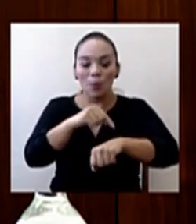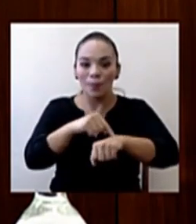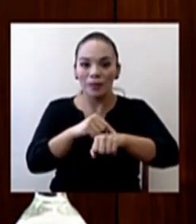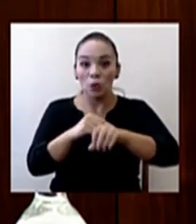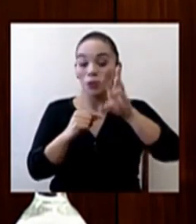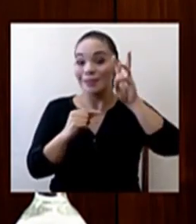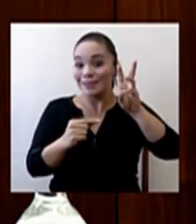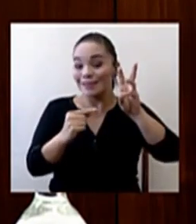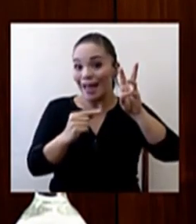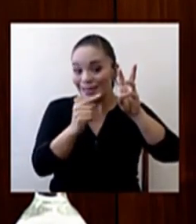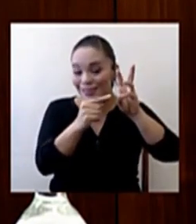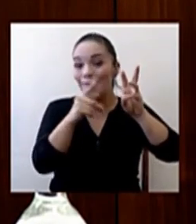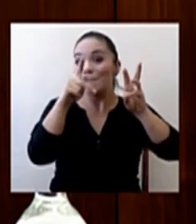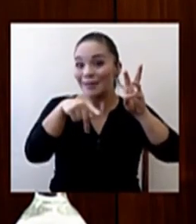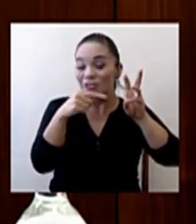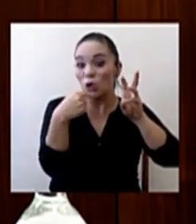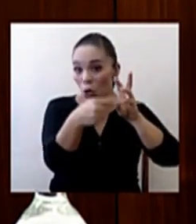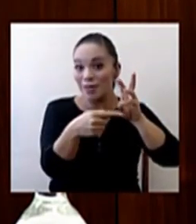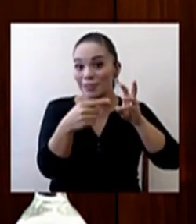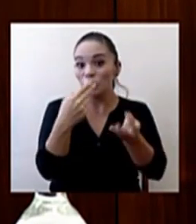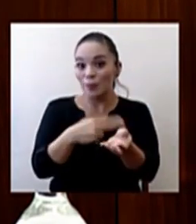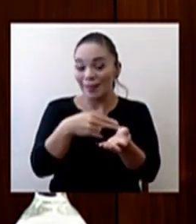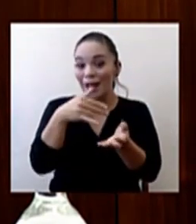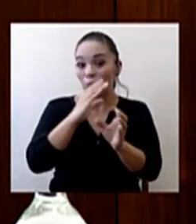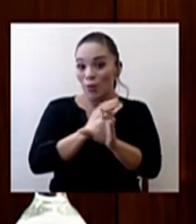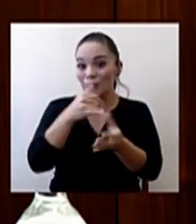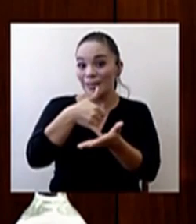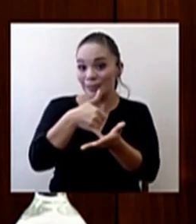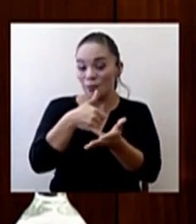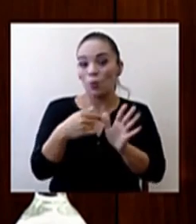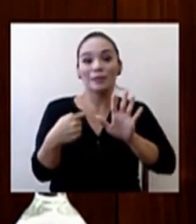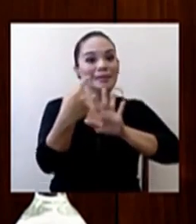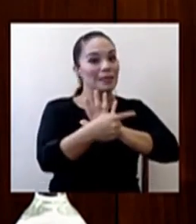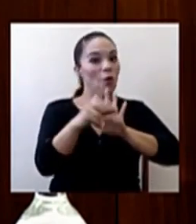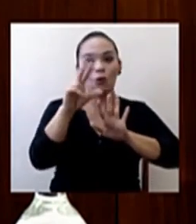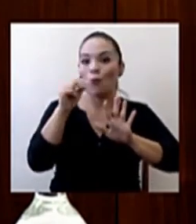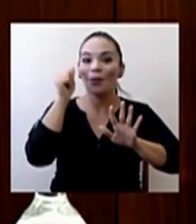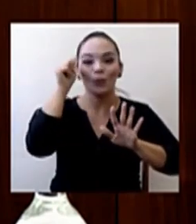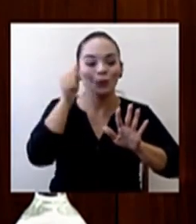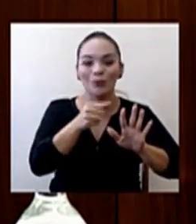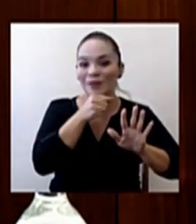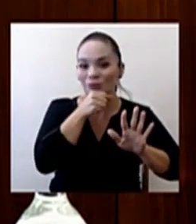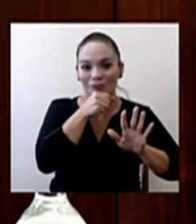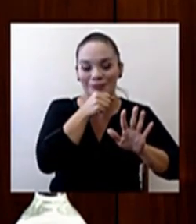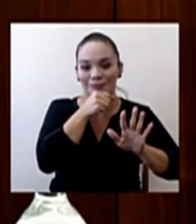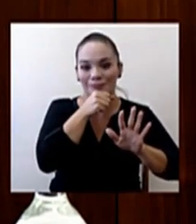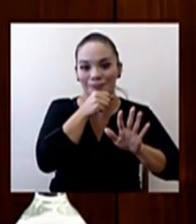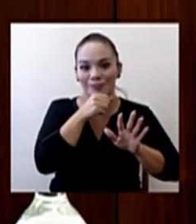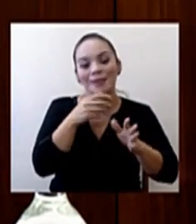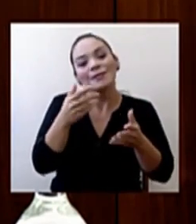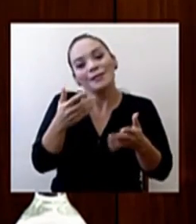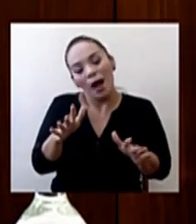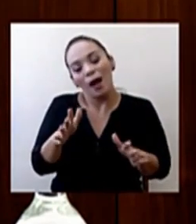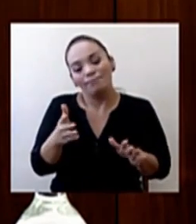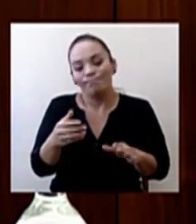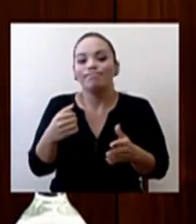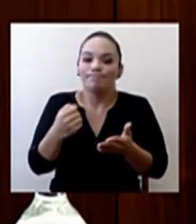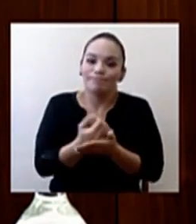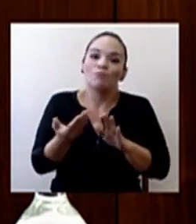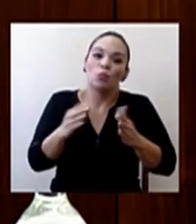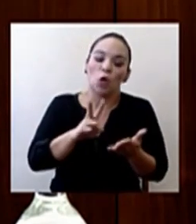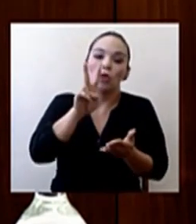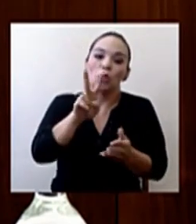los seis que están, cinco no son adultos mayores. Claro, ya perdimos a dos adultos mayores de 87